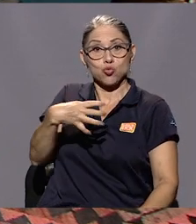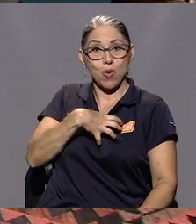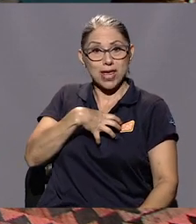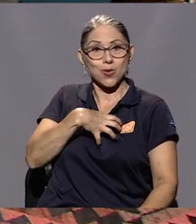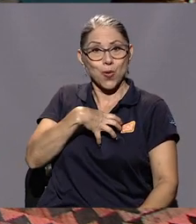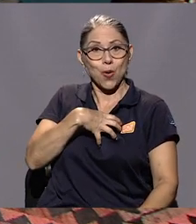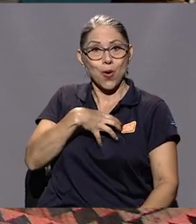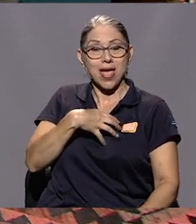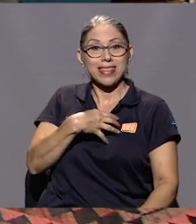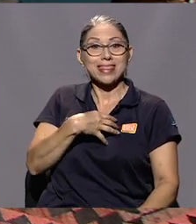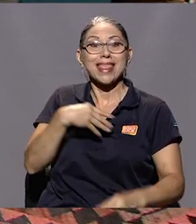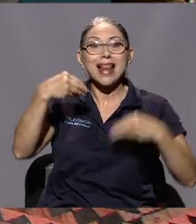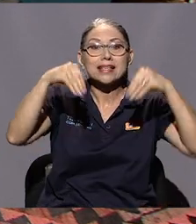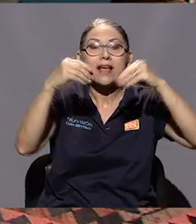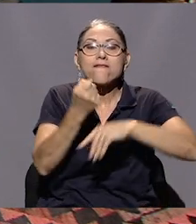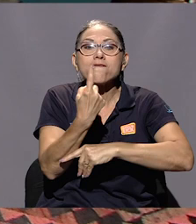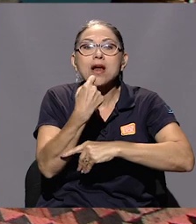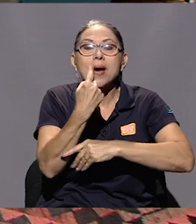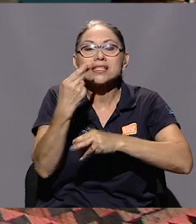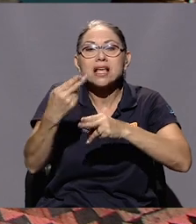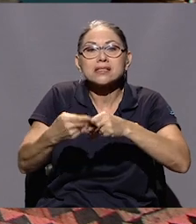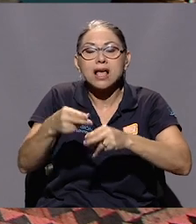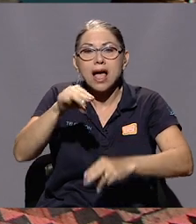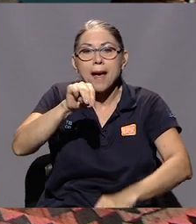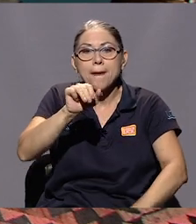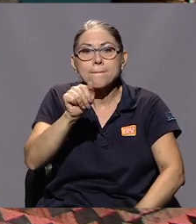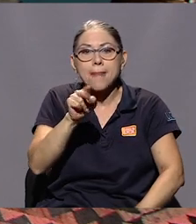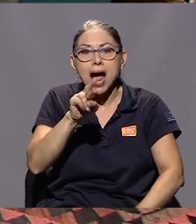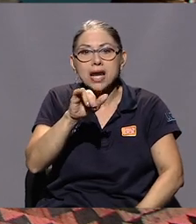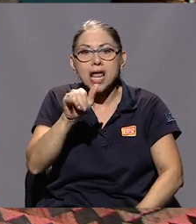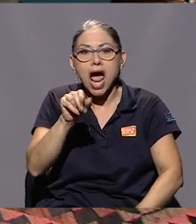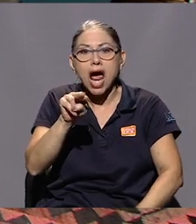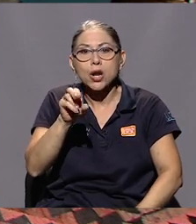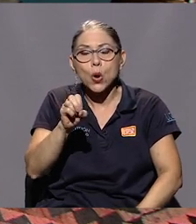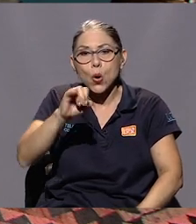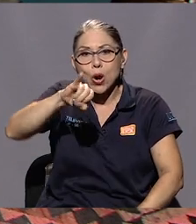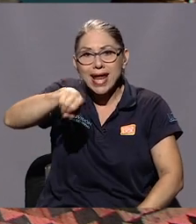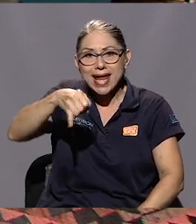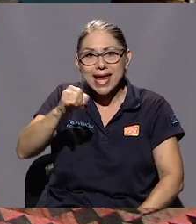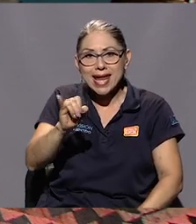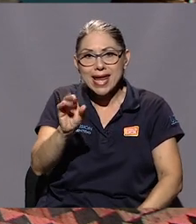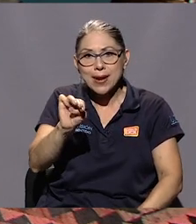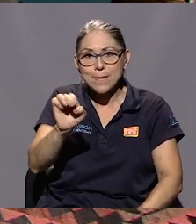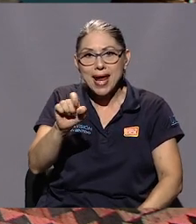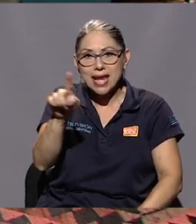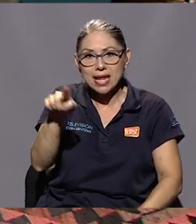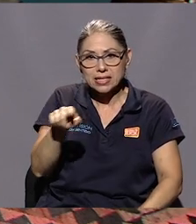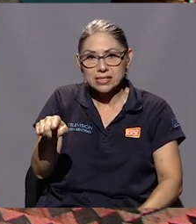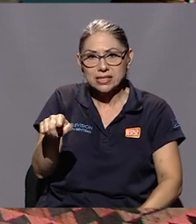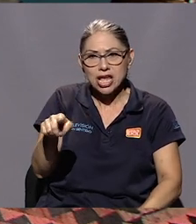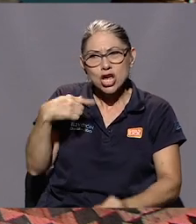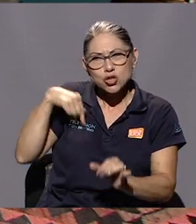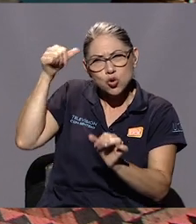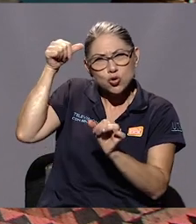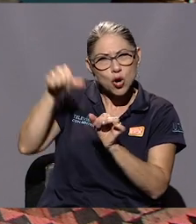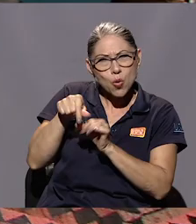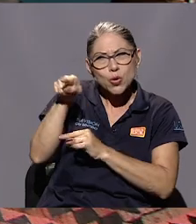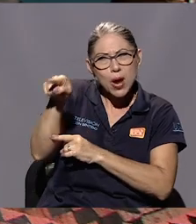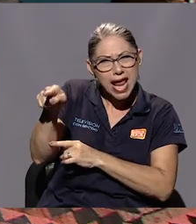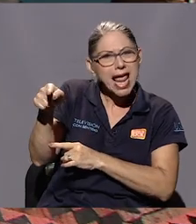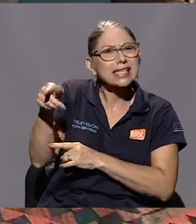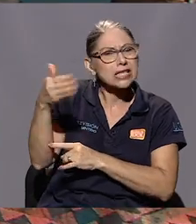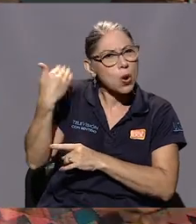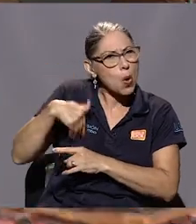farmacias de Mariano Jiménez. Un hombre que creo recordar que en aquel momento podría ser